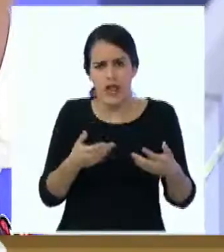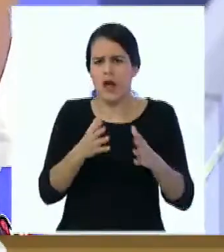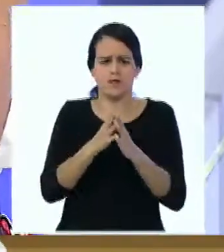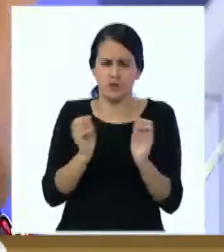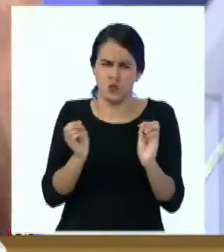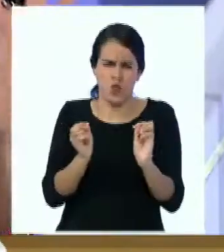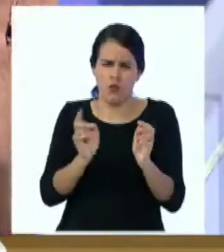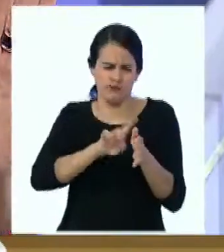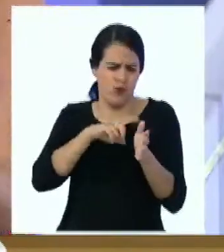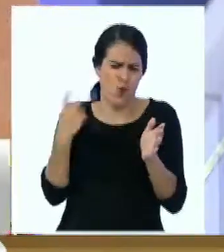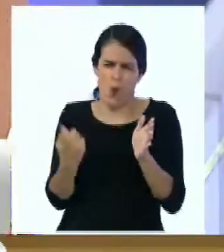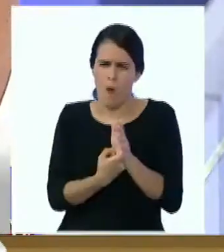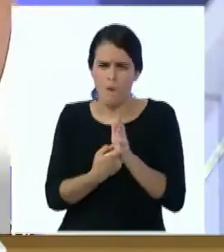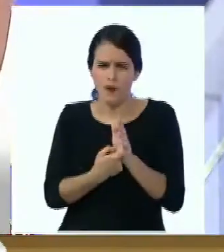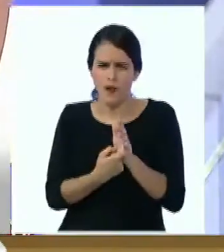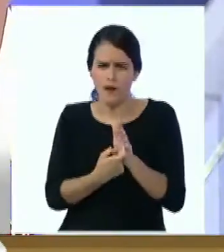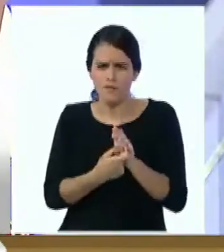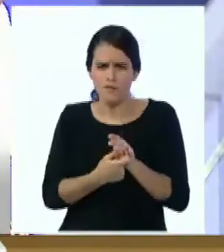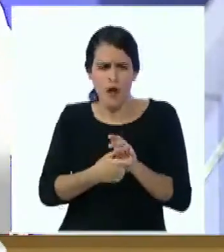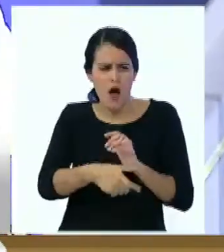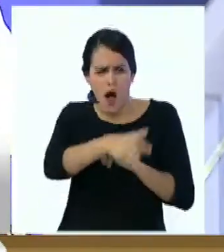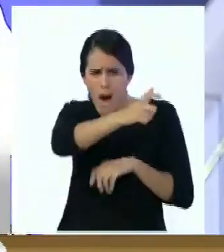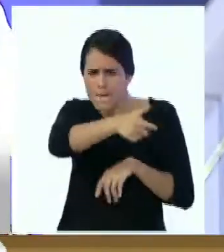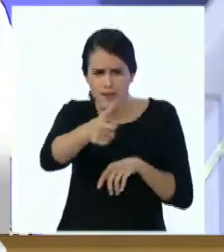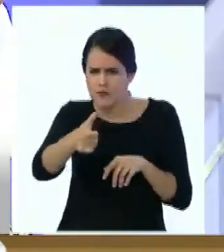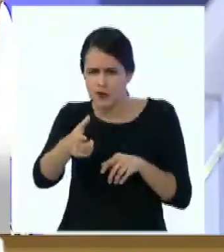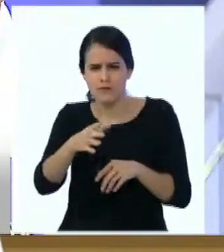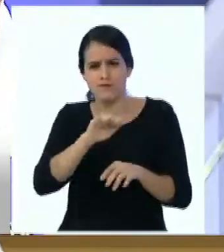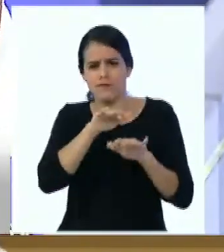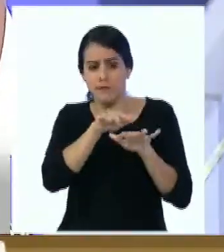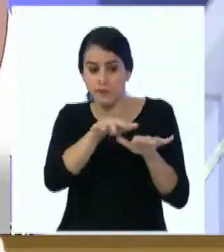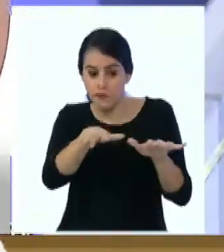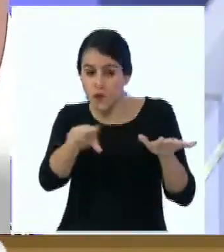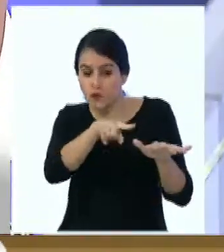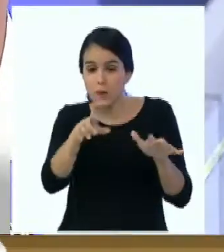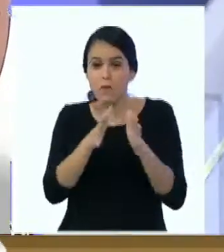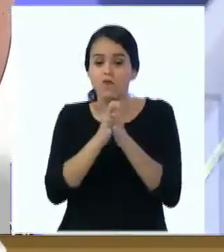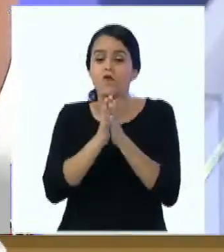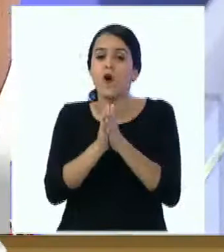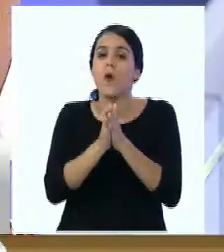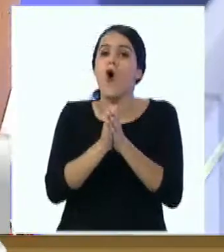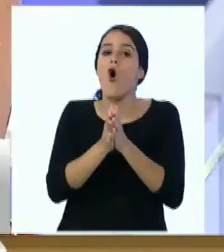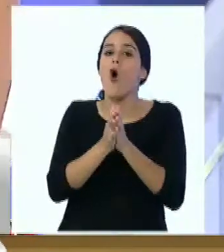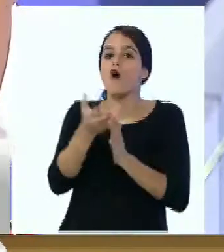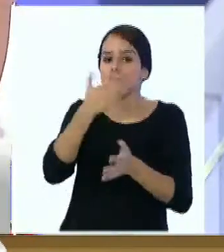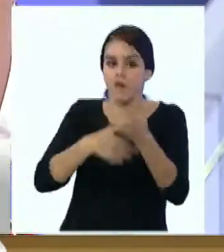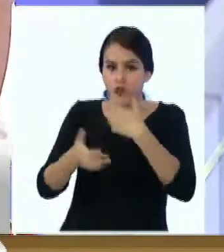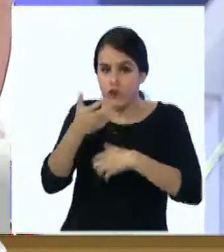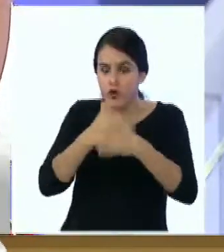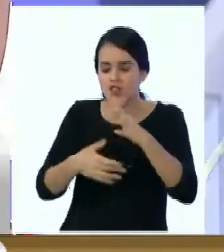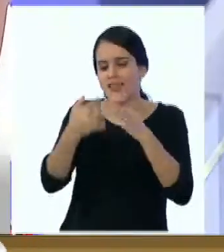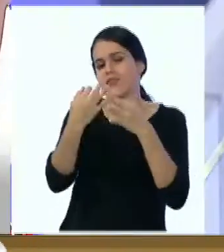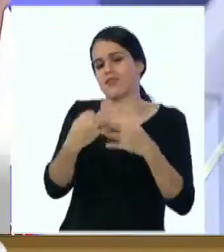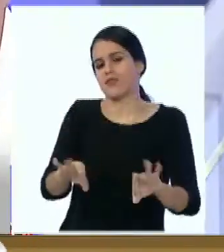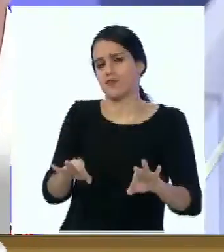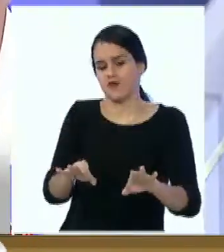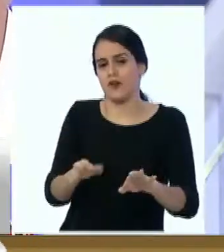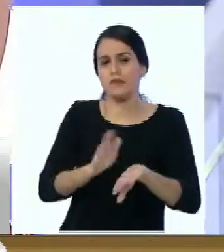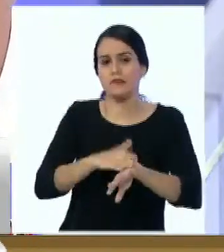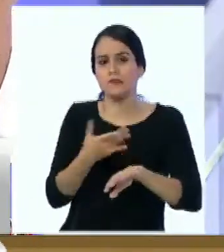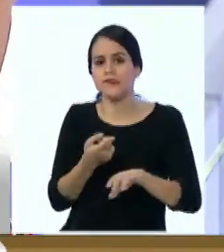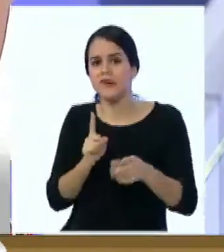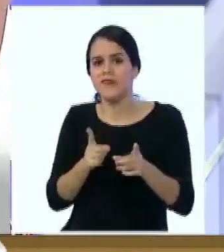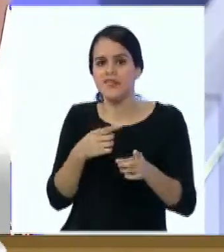generales para la población Consumir frutas y vegetales, sobre todo poco procesadas Para que no se altere demasiado la